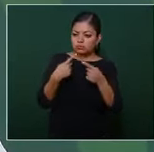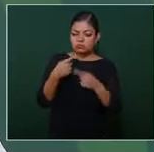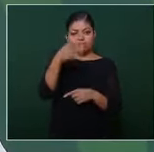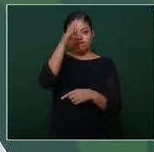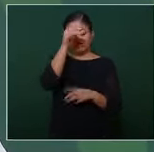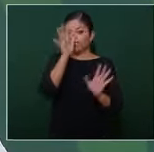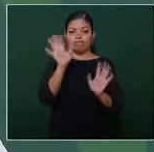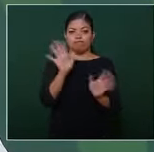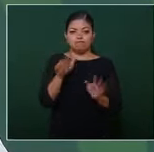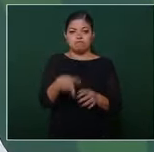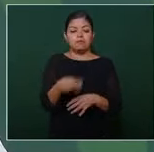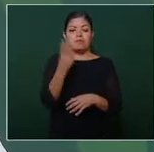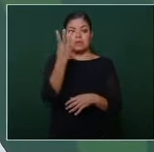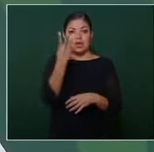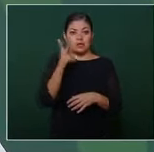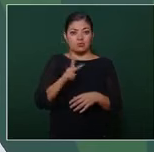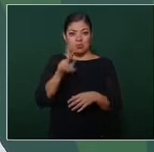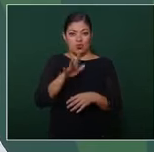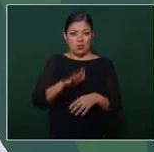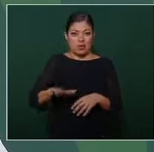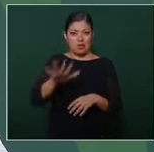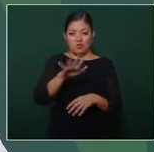estos tres pueblos